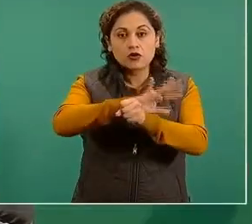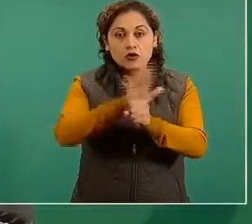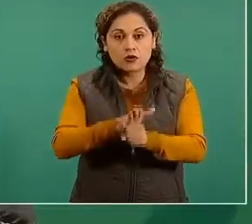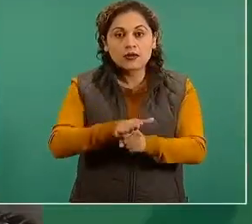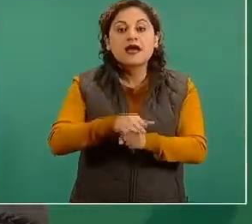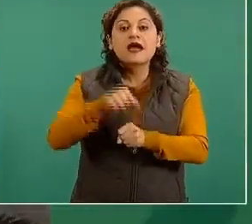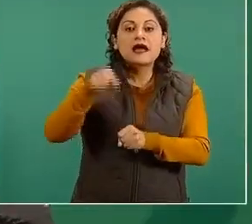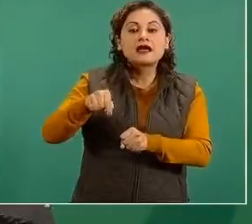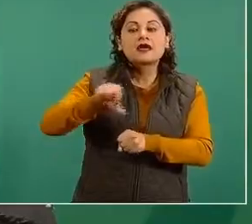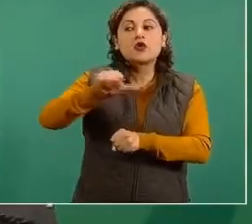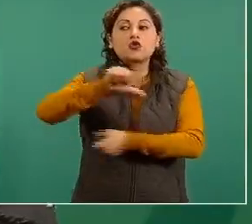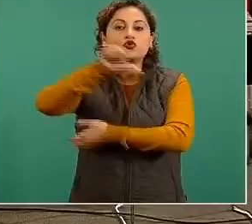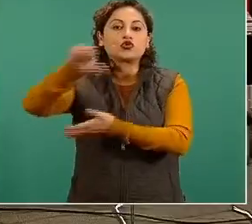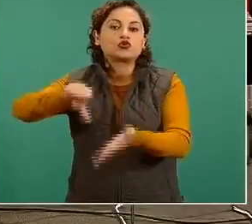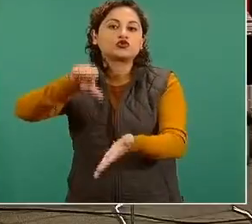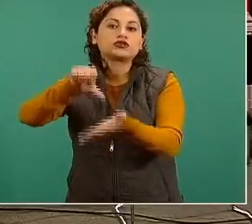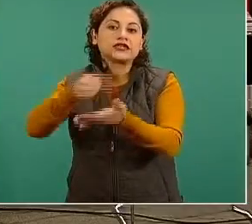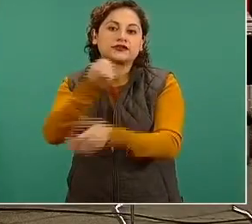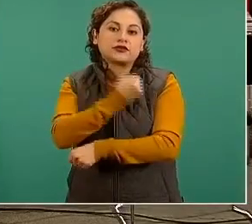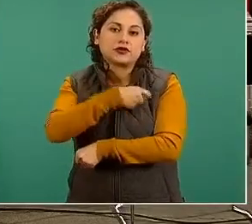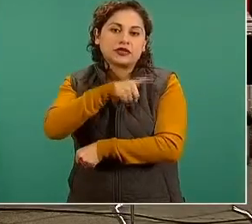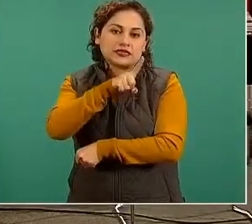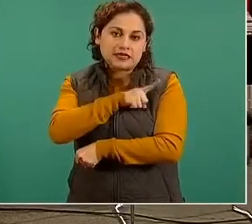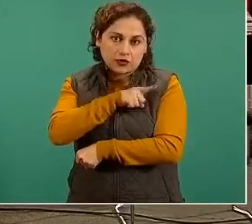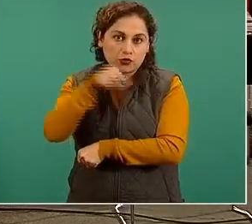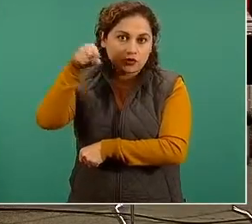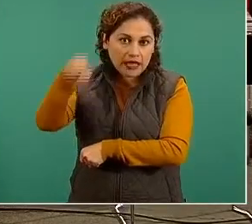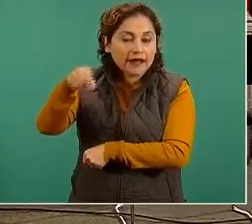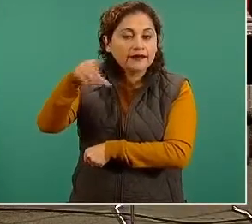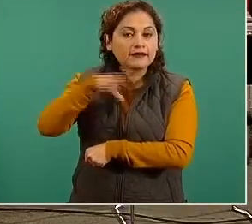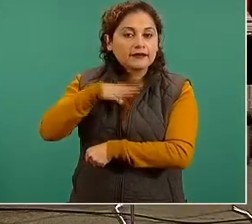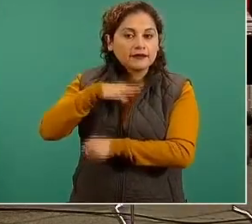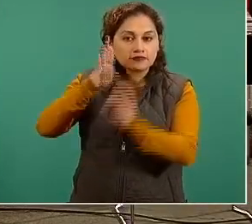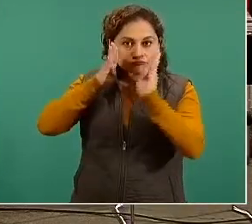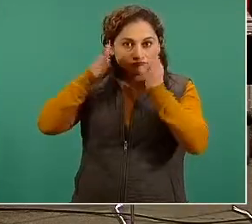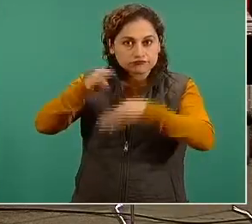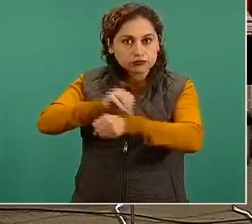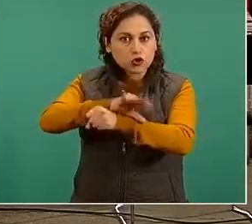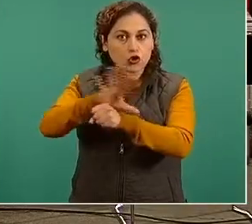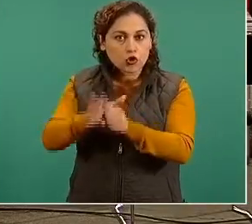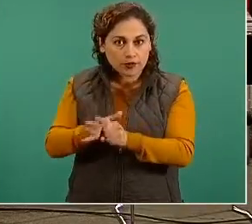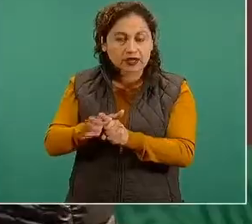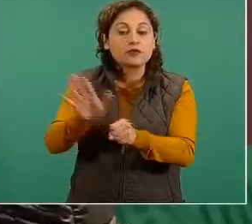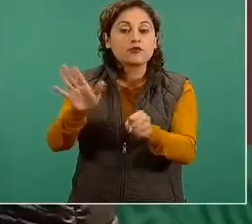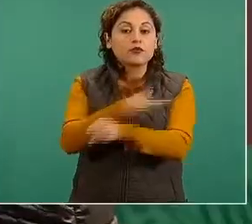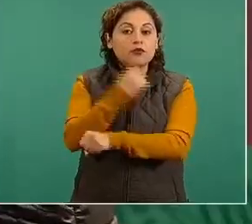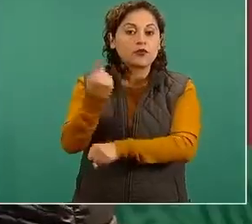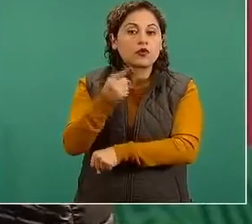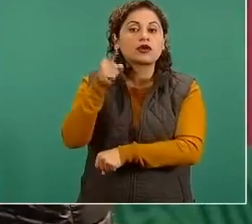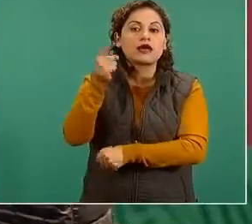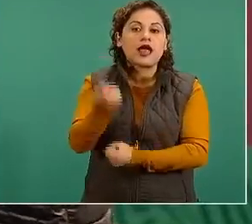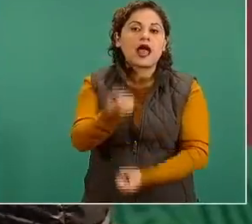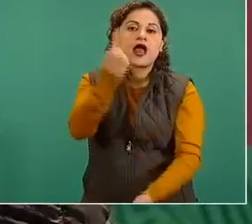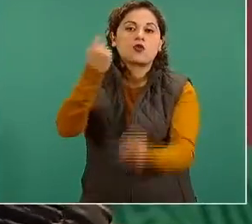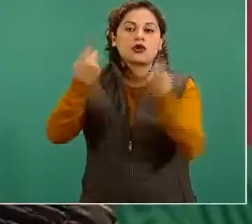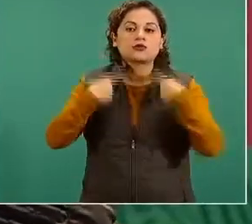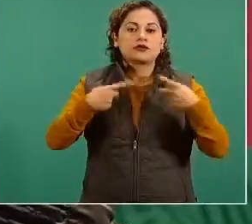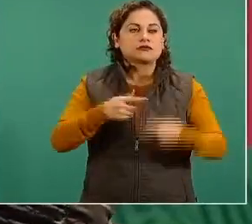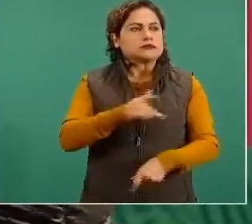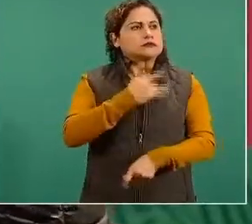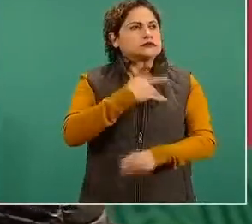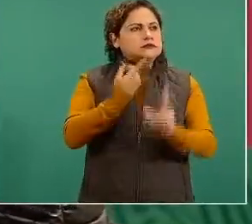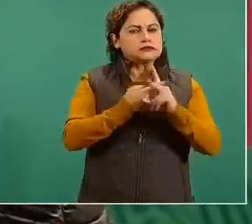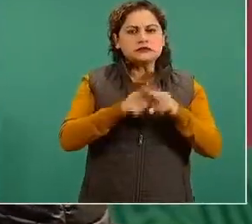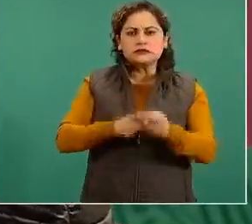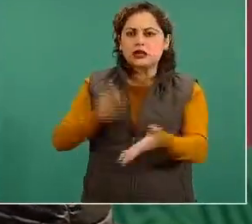de primer nivel de atención que son a donde muchos llegan con la primer sintomatología y luego se